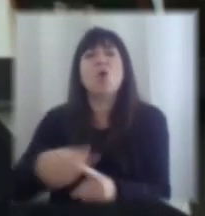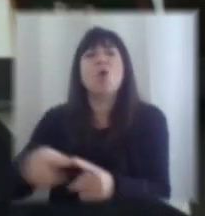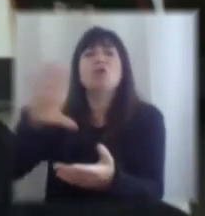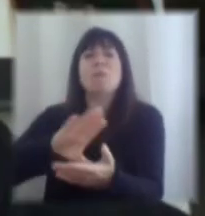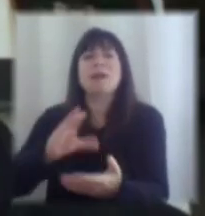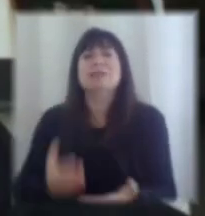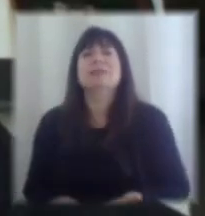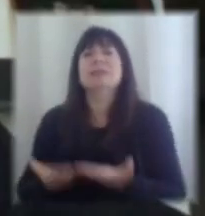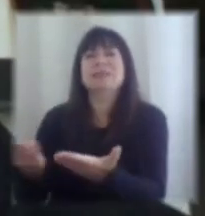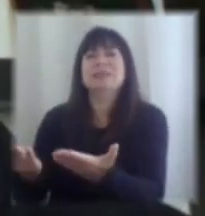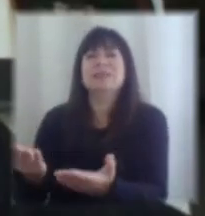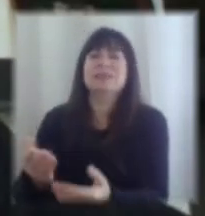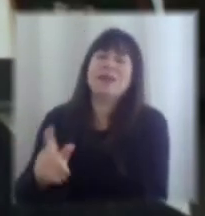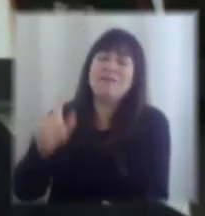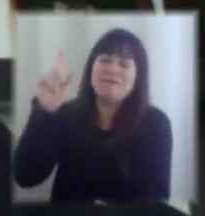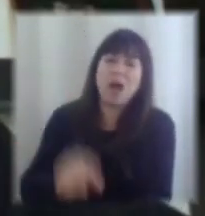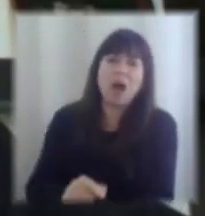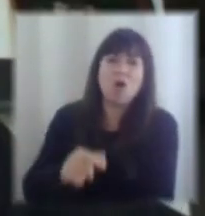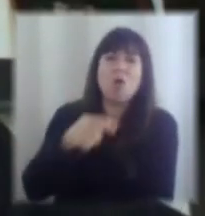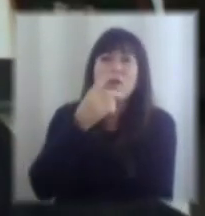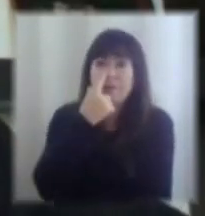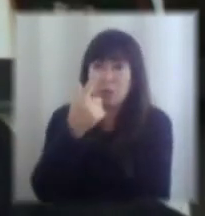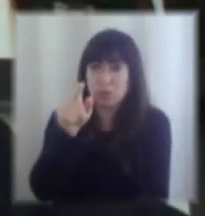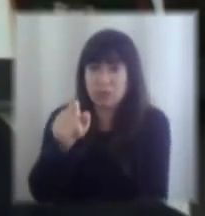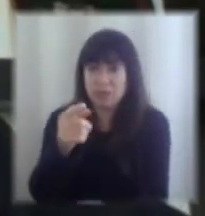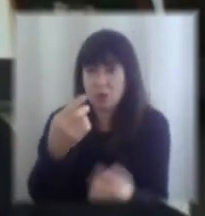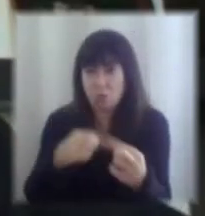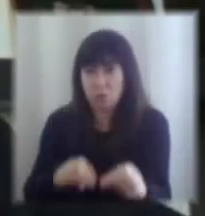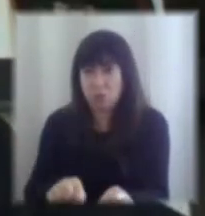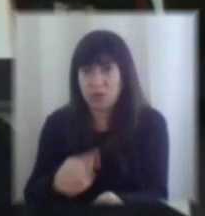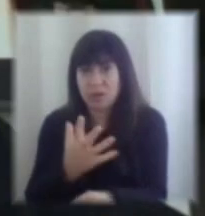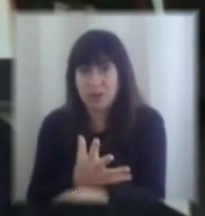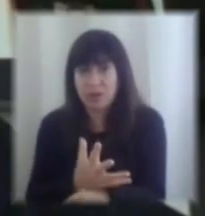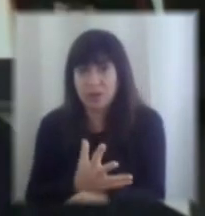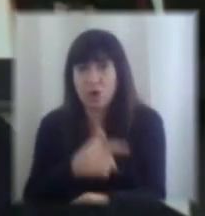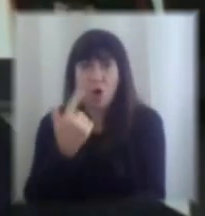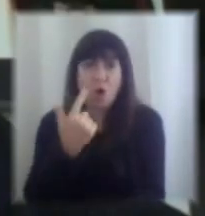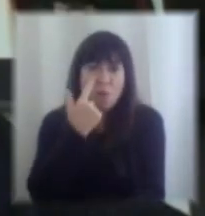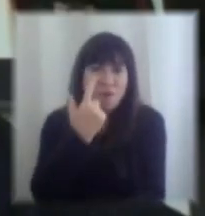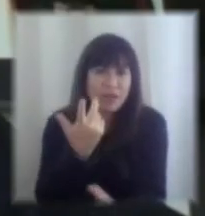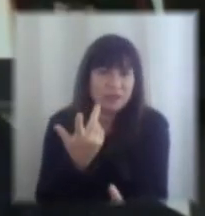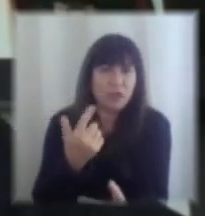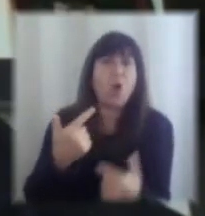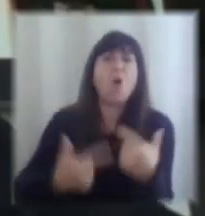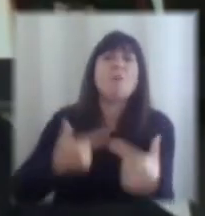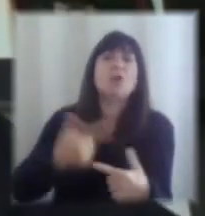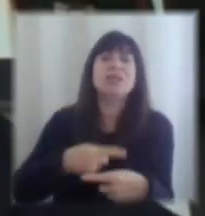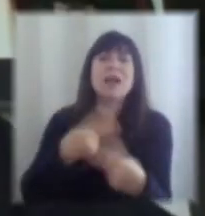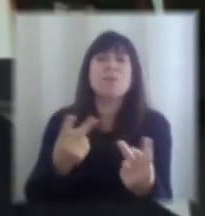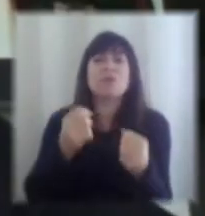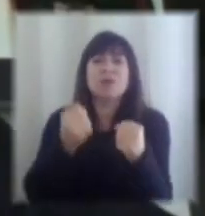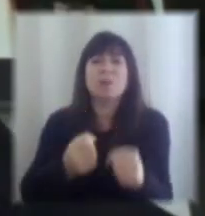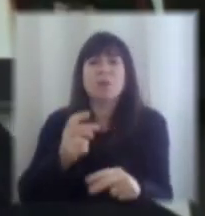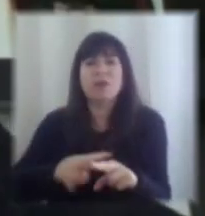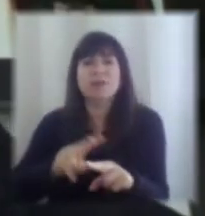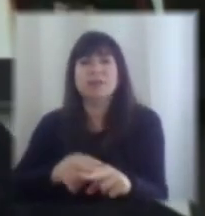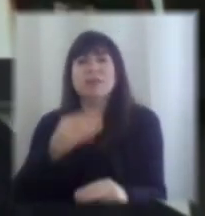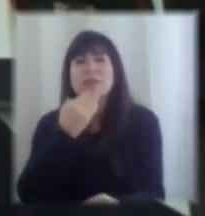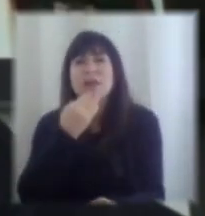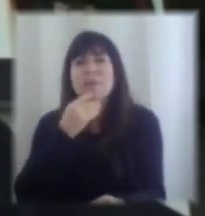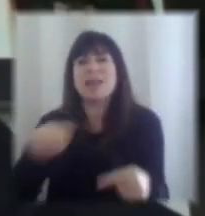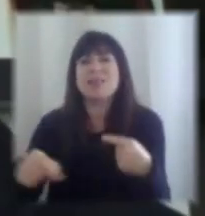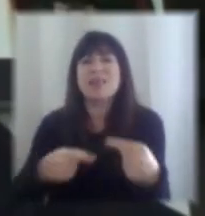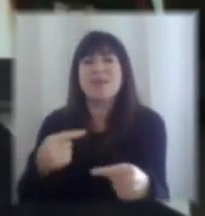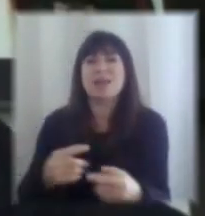relativamente bajo ¿ve usted que eso es una oportunidad y qué políticas públicas se pueden hacer? también se debate mucho sobre si